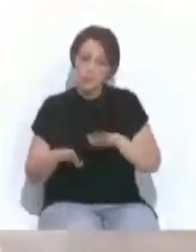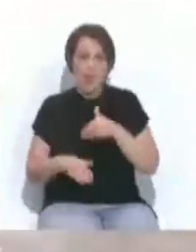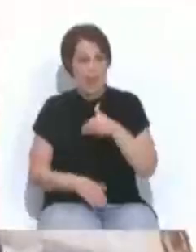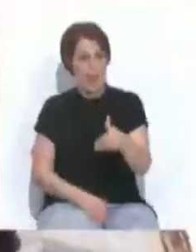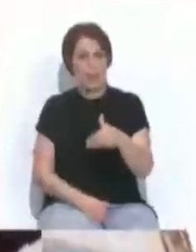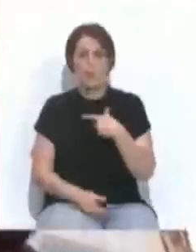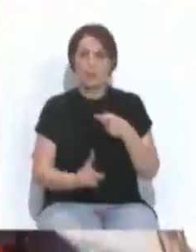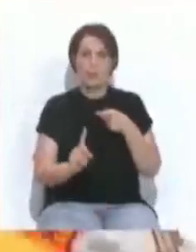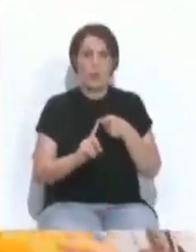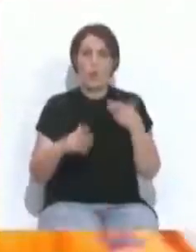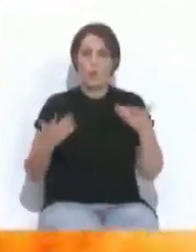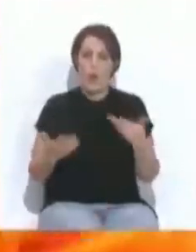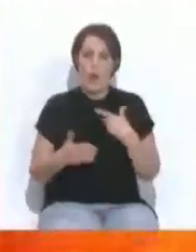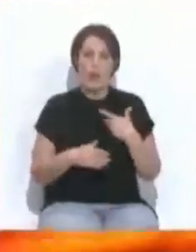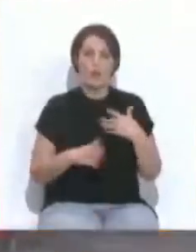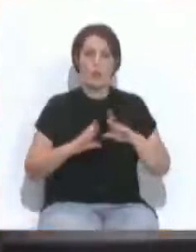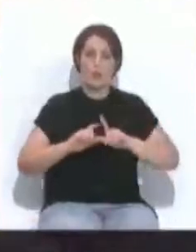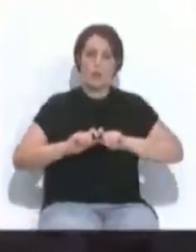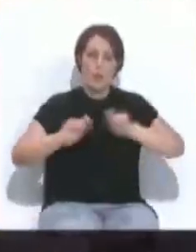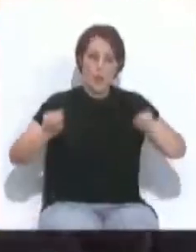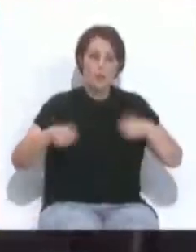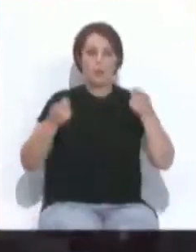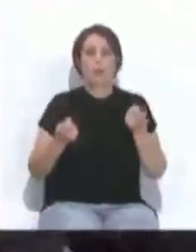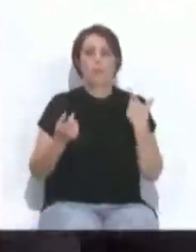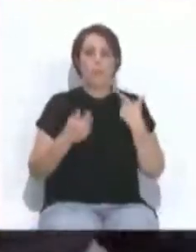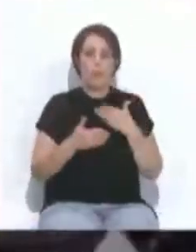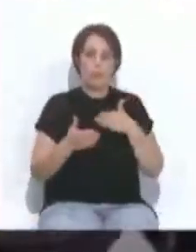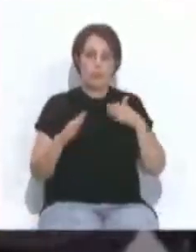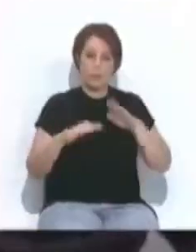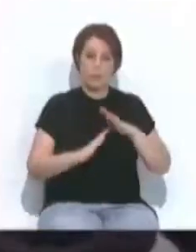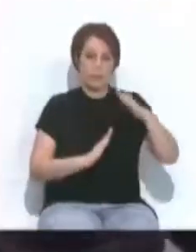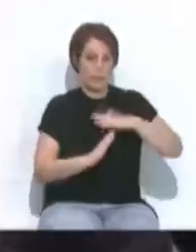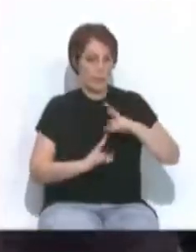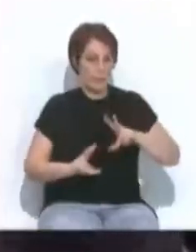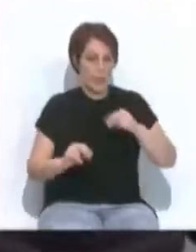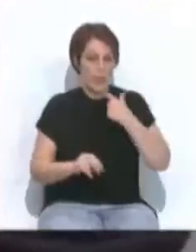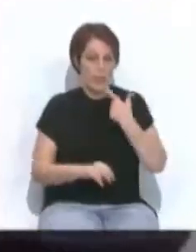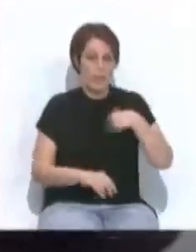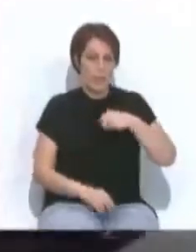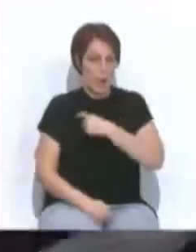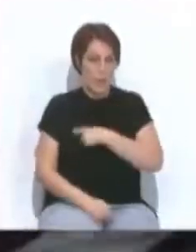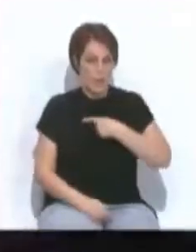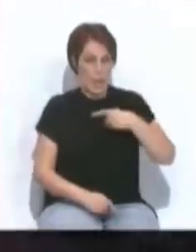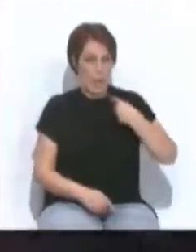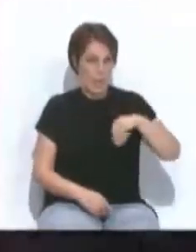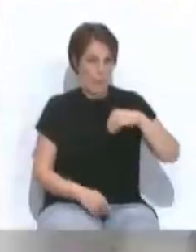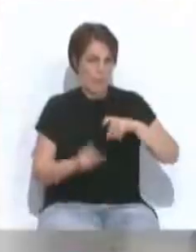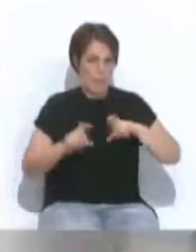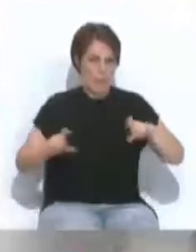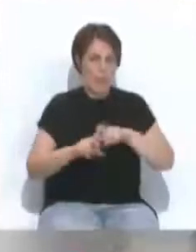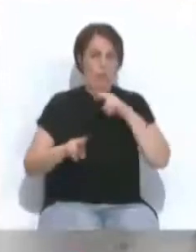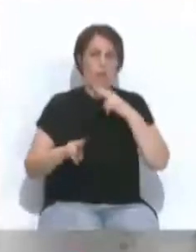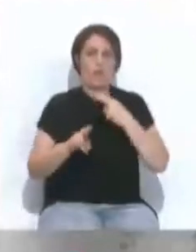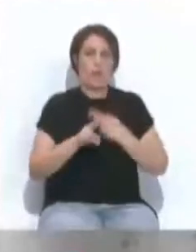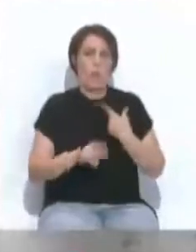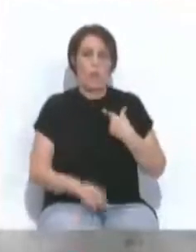más adelante con el objetivo de desbloquear el convenio, según ha trasladado el presidente del Comité de Empresa, José Cantanero, representante